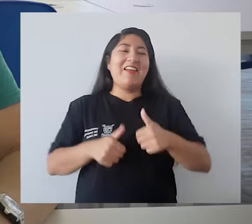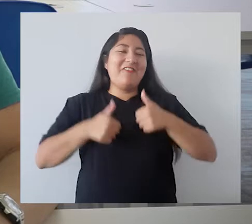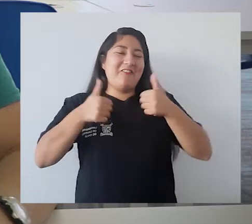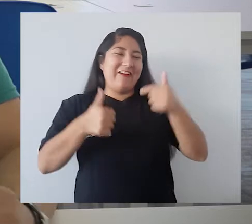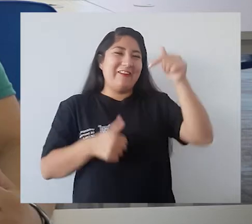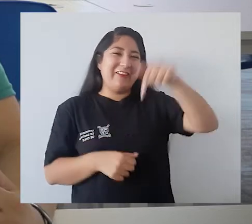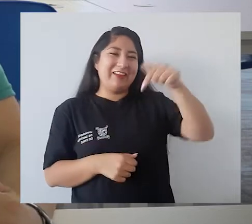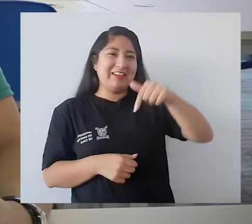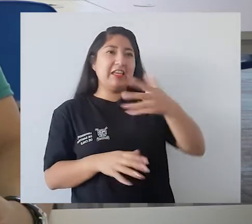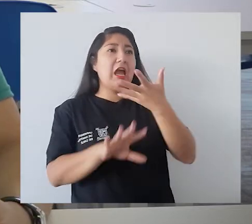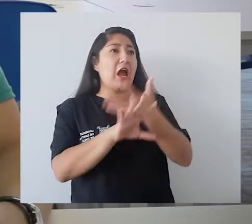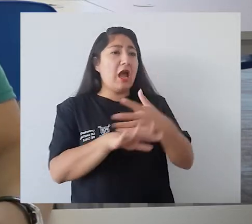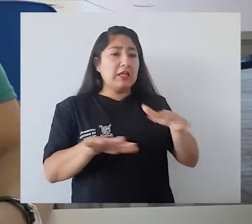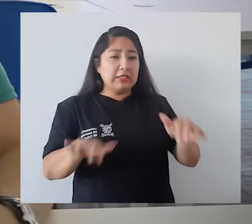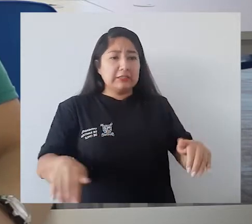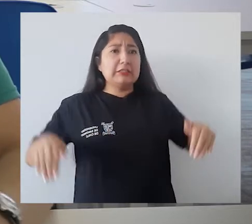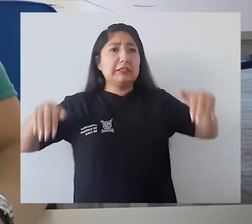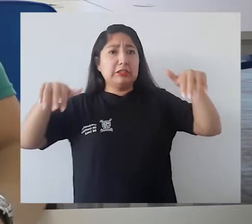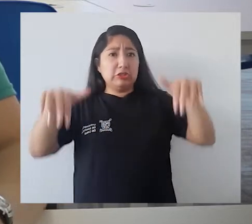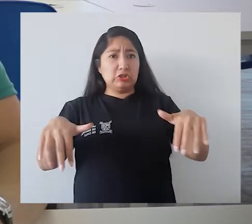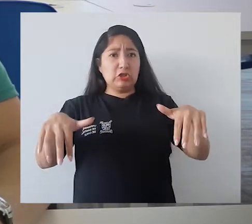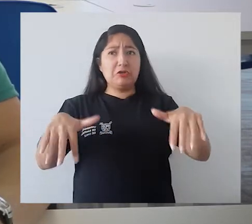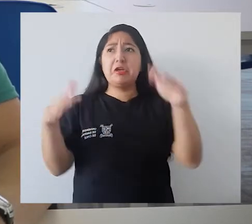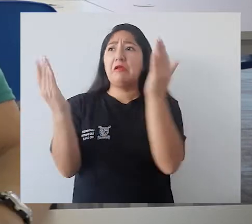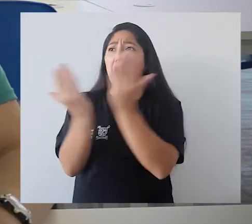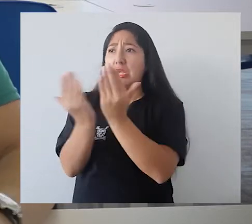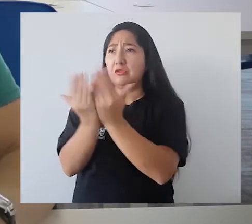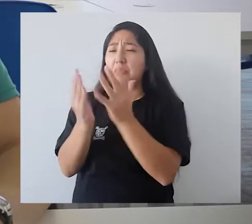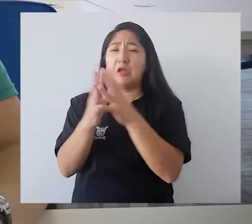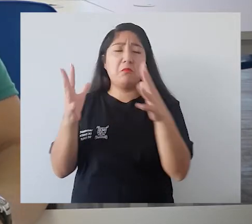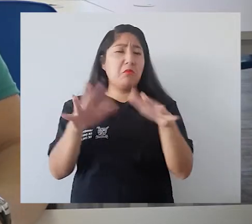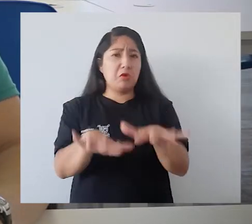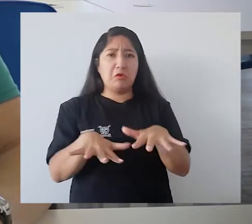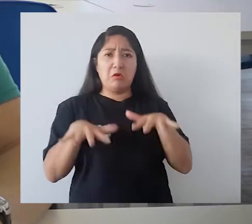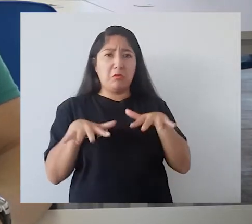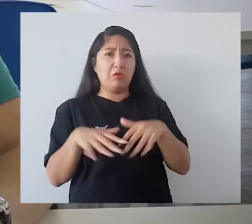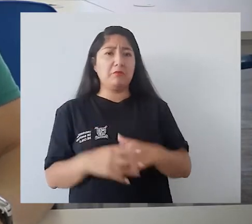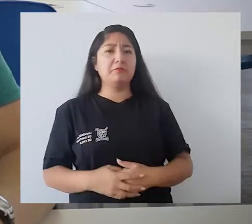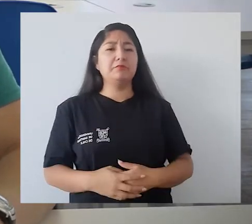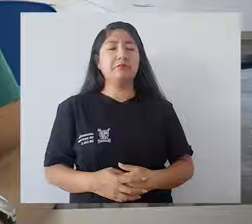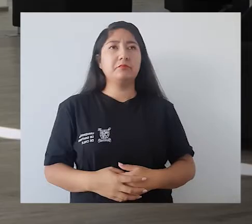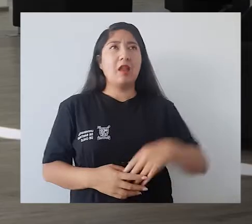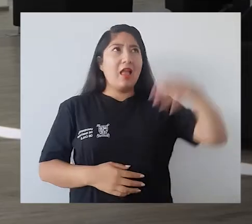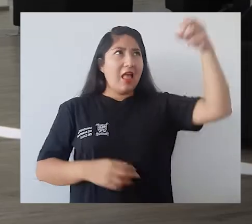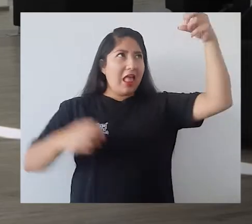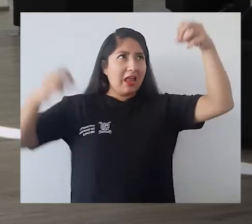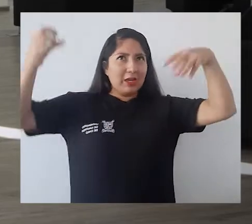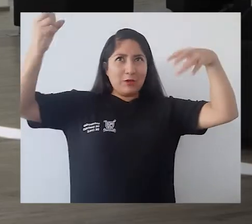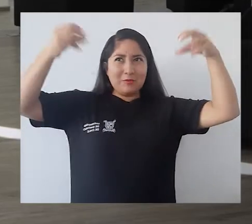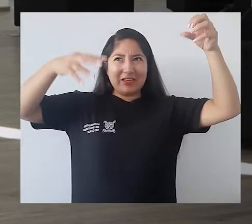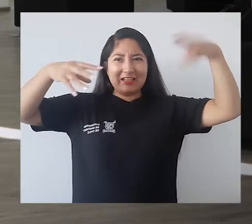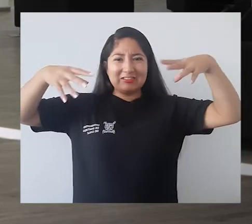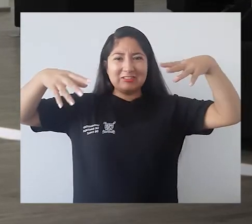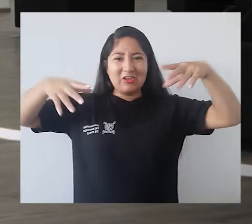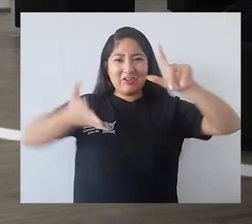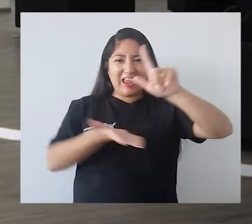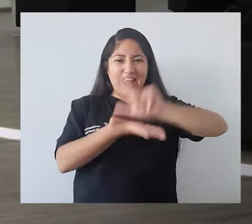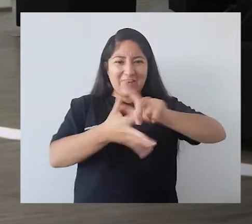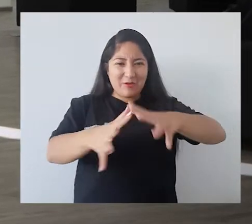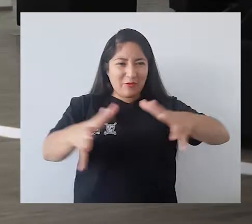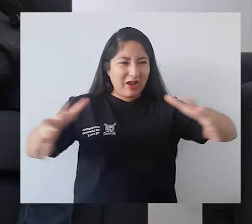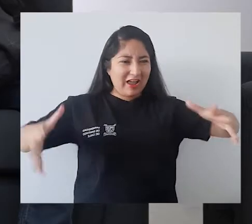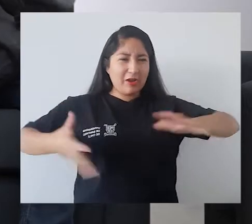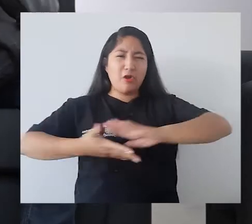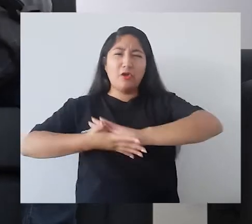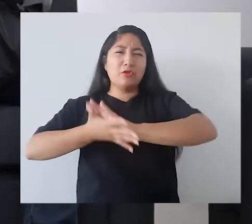para venir acá y tienen unos sillones para descansar nomás, aparte de estudiar, está súper cómodo. La iluminación y el espacio,